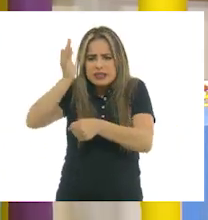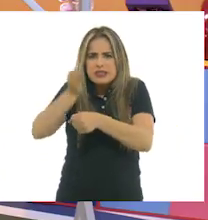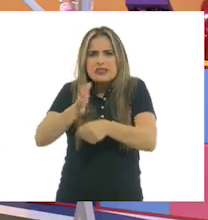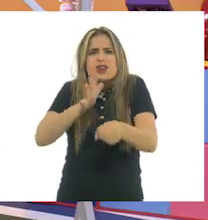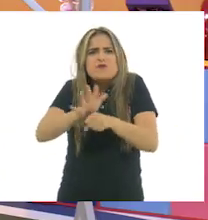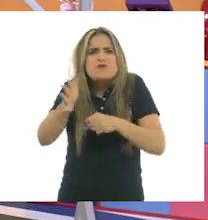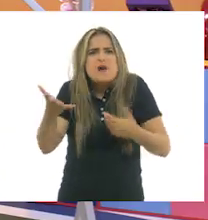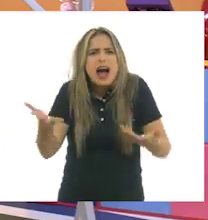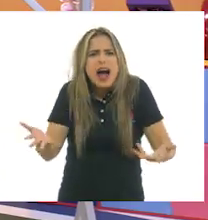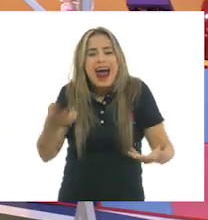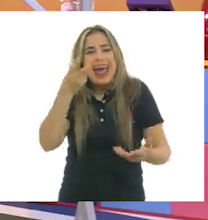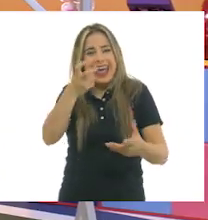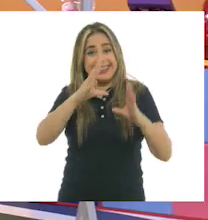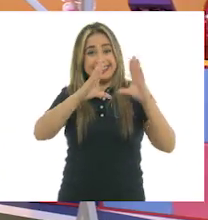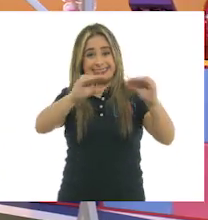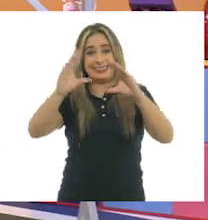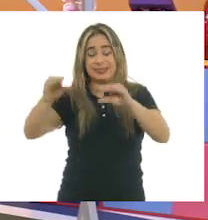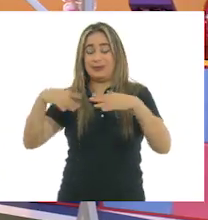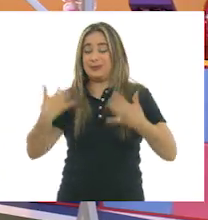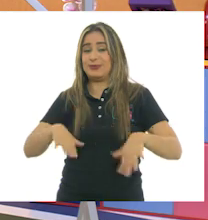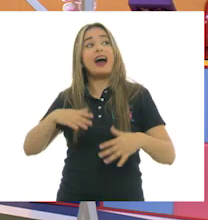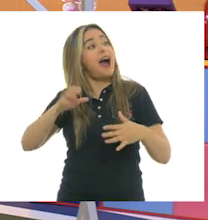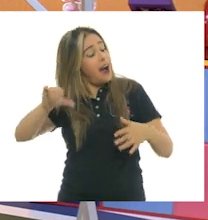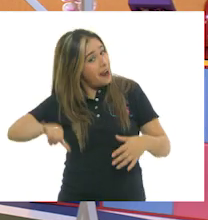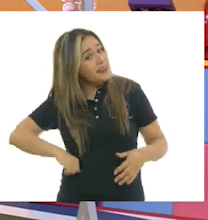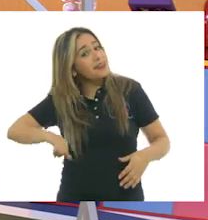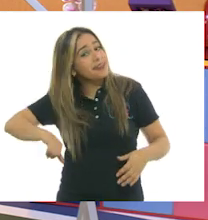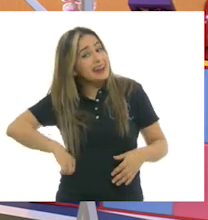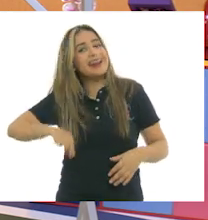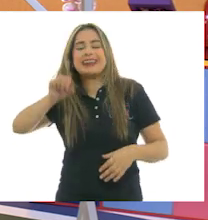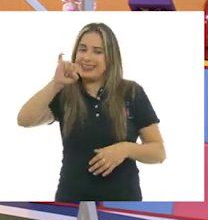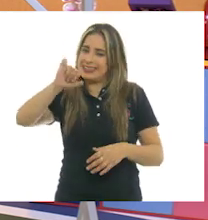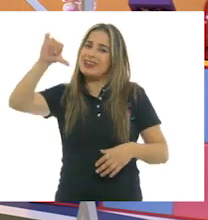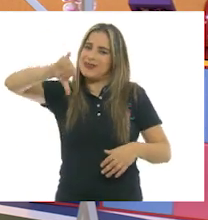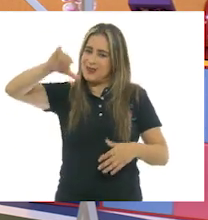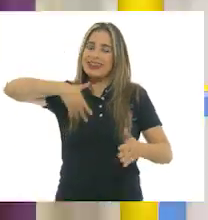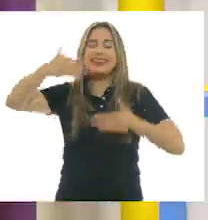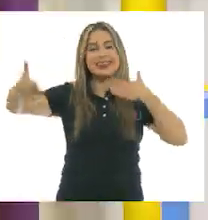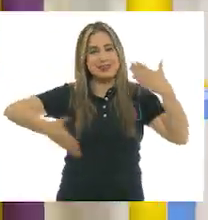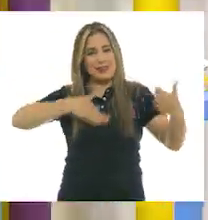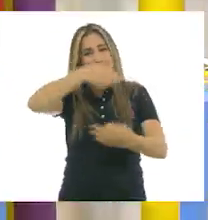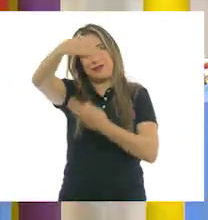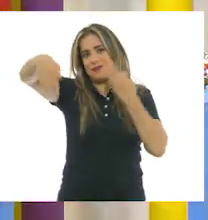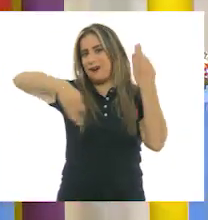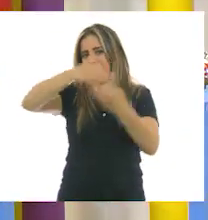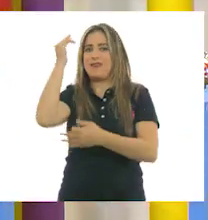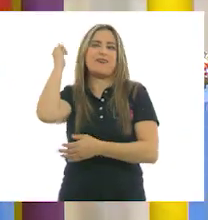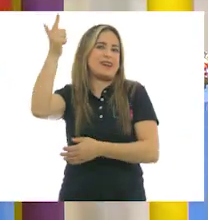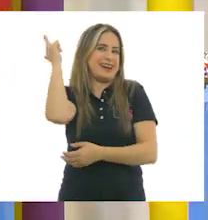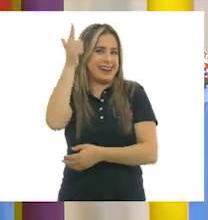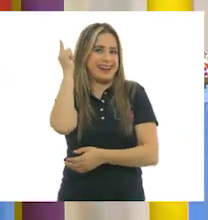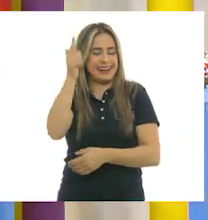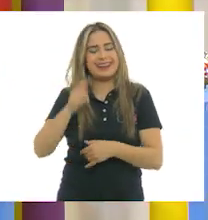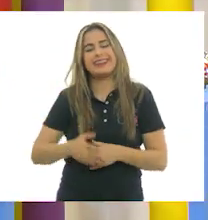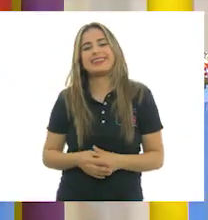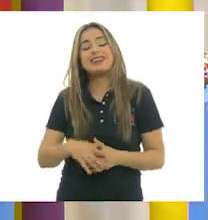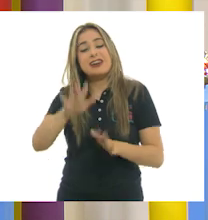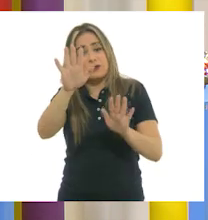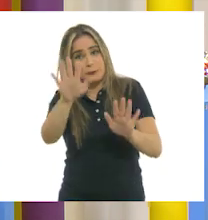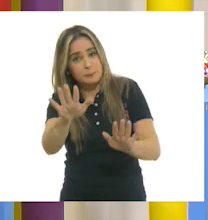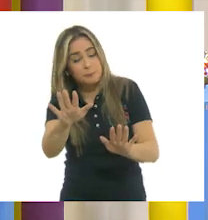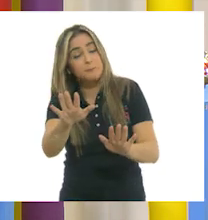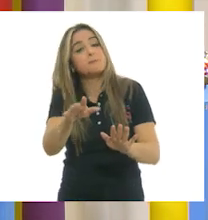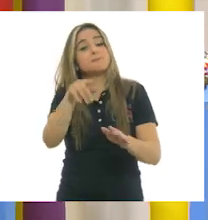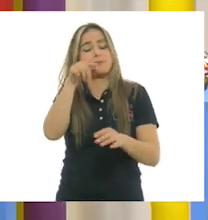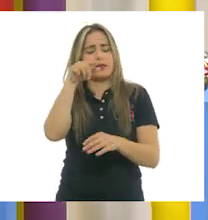¡Ay, eso suena bastante divertido y bastante interesante! Sí, Bueno, esperemos que sea muy divertido para todos, ¿no? Pero antes de pasar